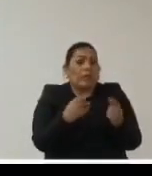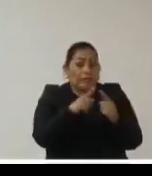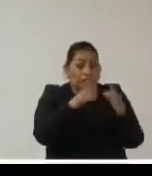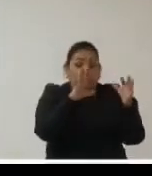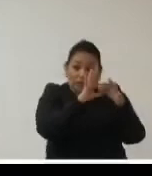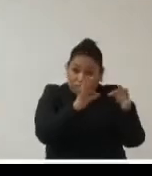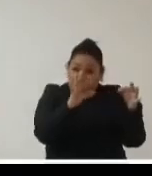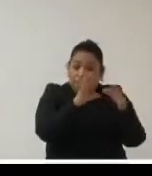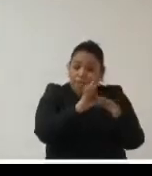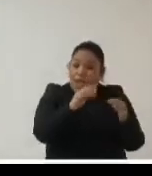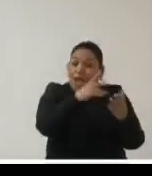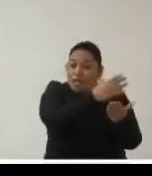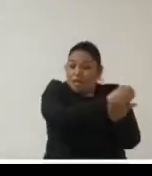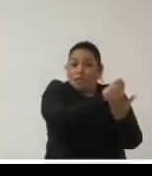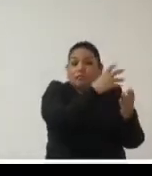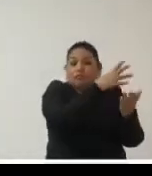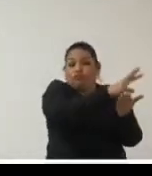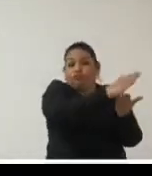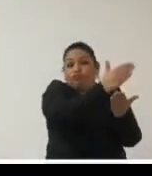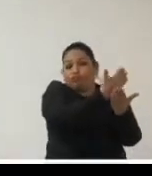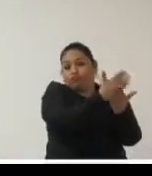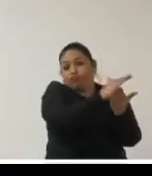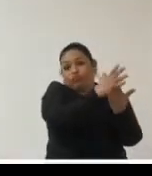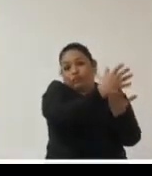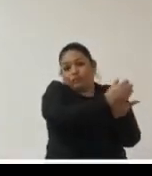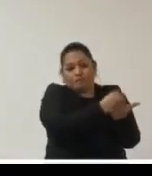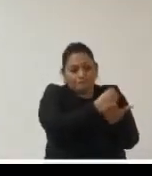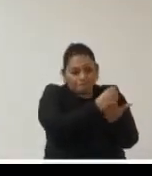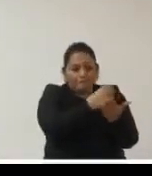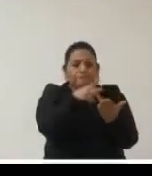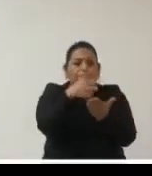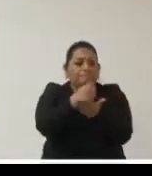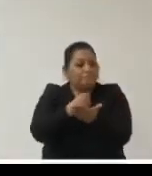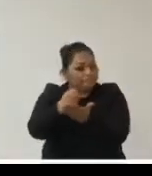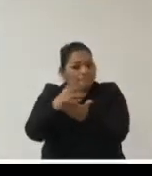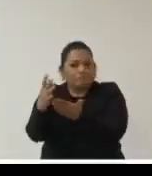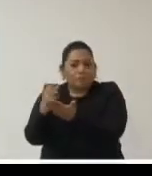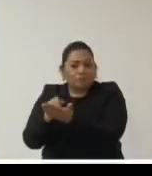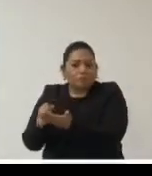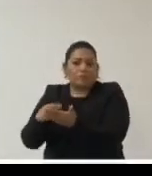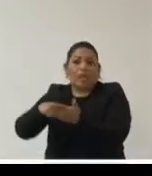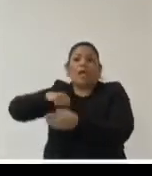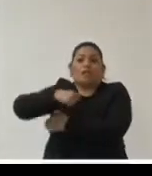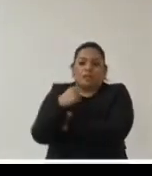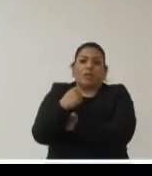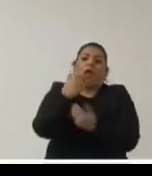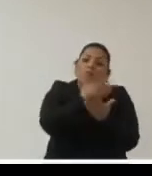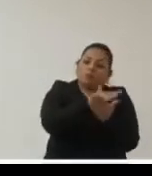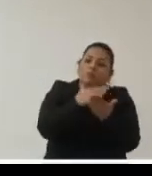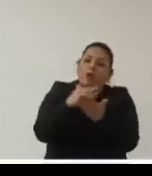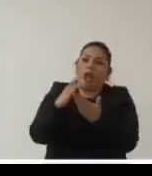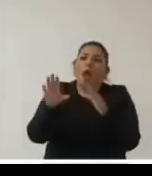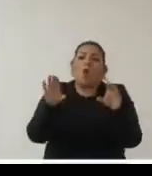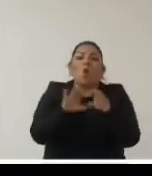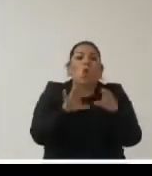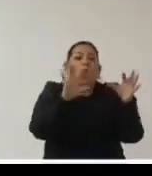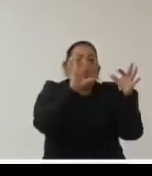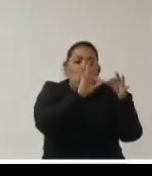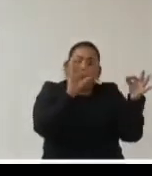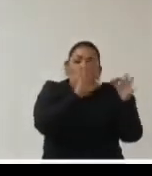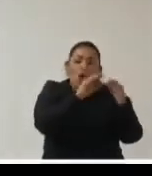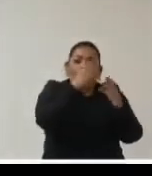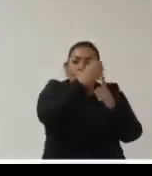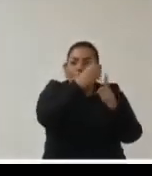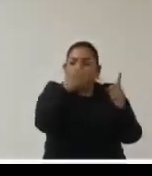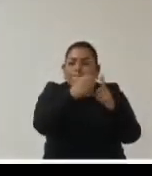de dónde están saliendo los recursos para destinarlos a la emergencia y qué se va a hacer o qué va a pasar con planes y